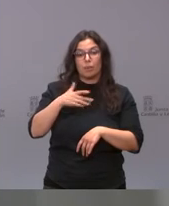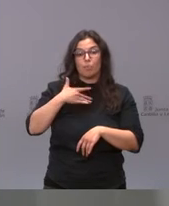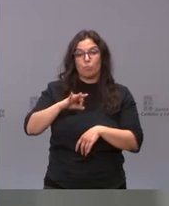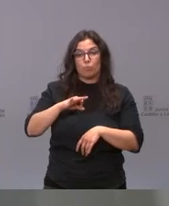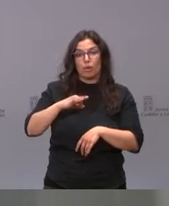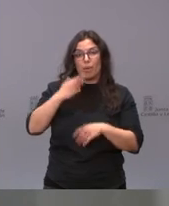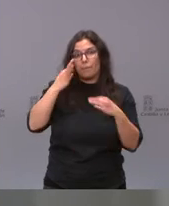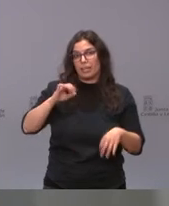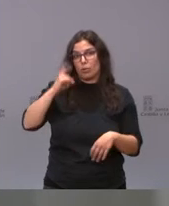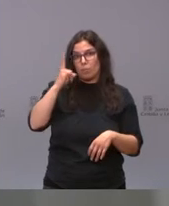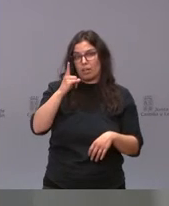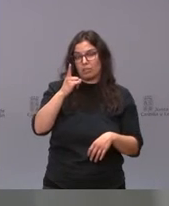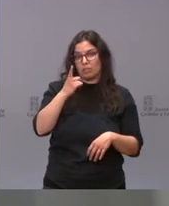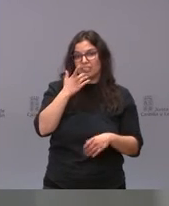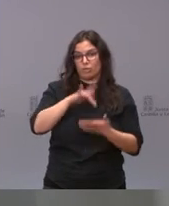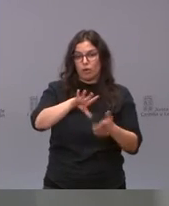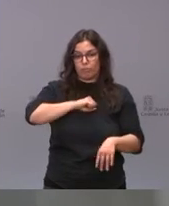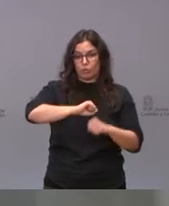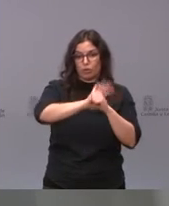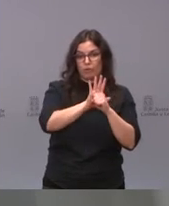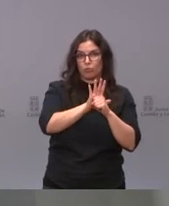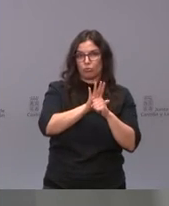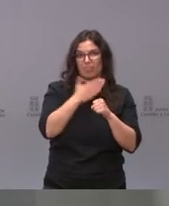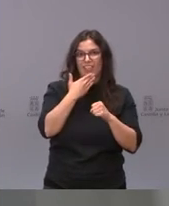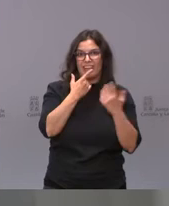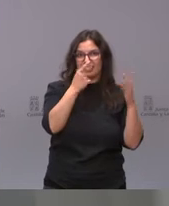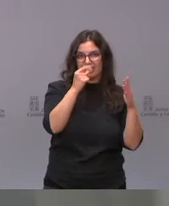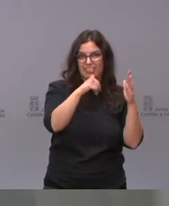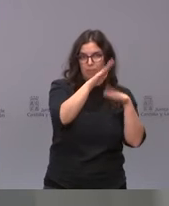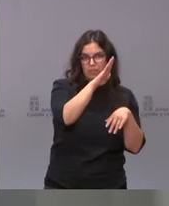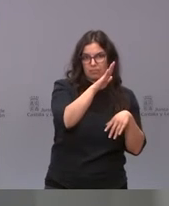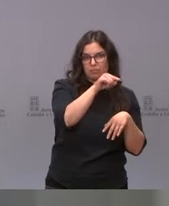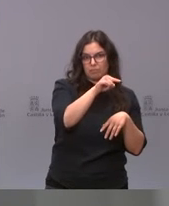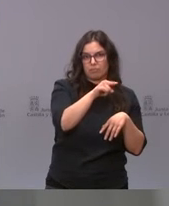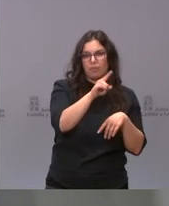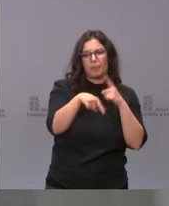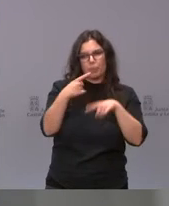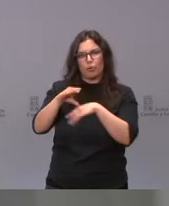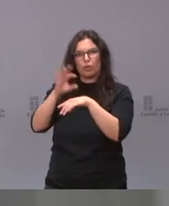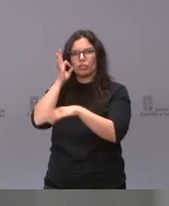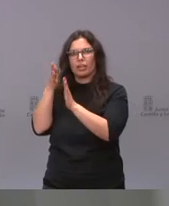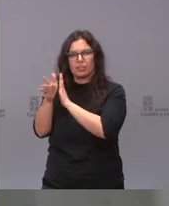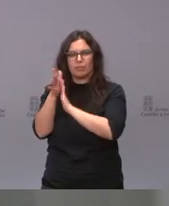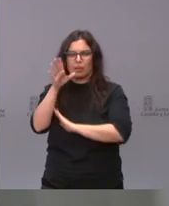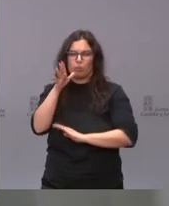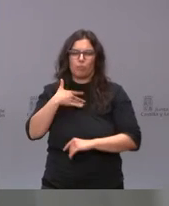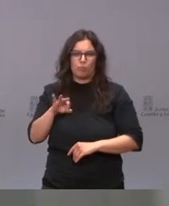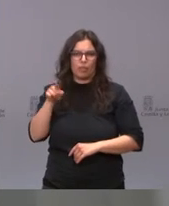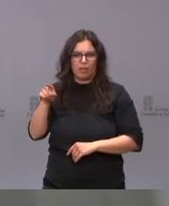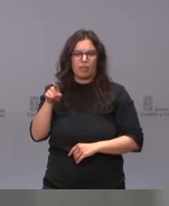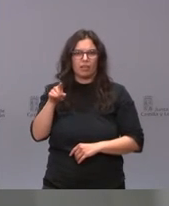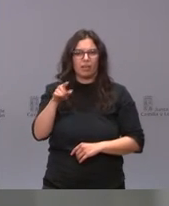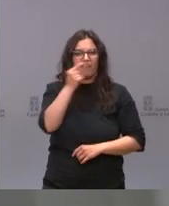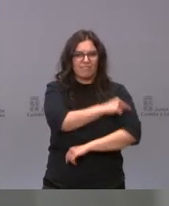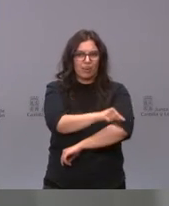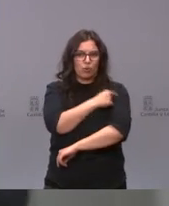coronavirus, que son los mayores de 60 años, porque vamos probablemente, como lo comentaba la consejera, a poder destinar estas vacunas,